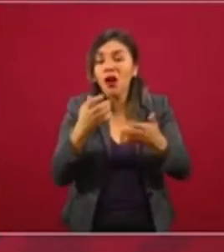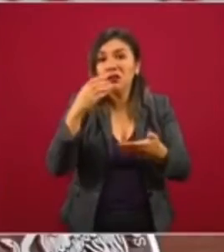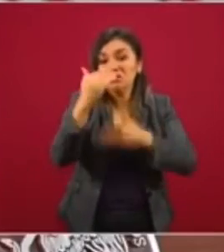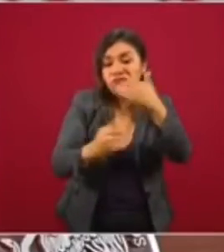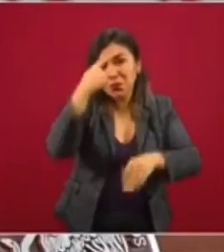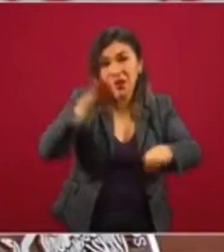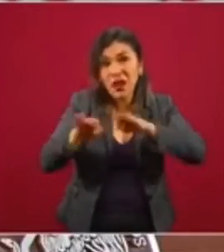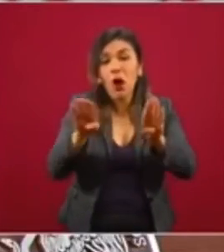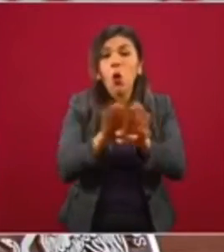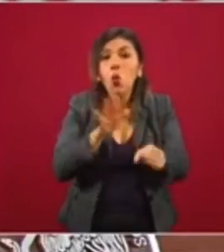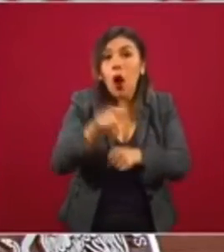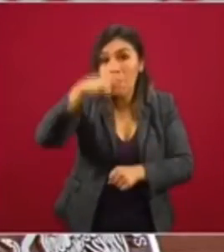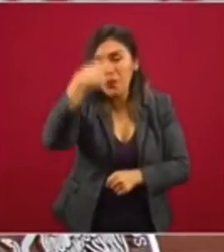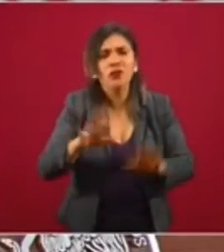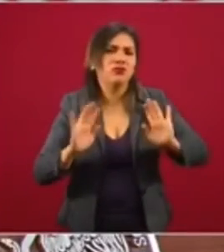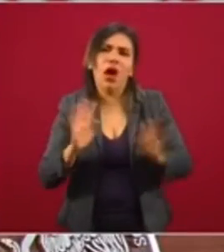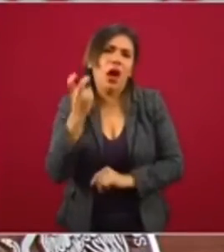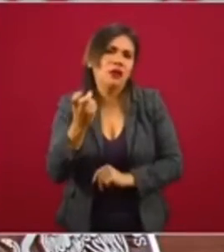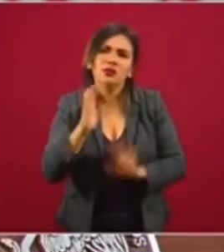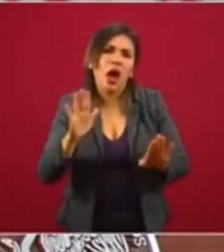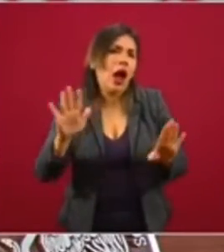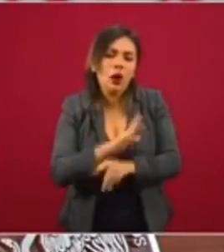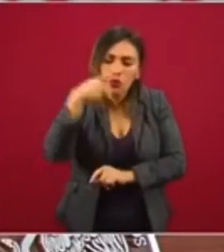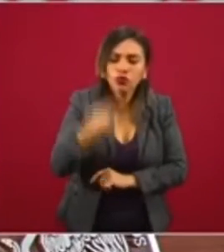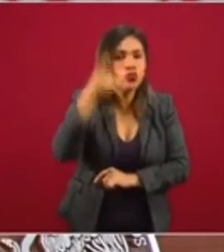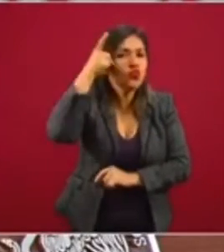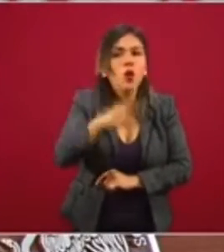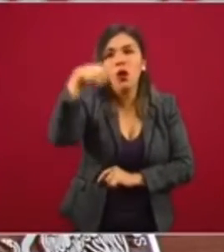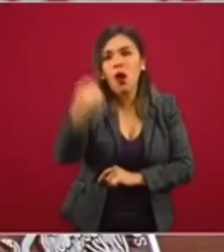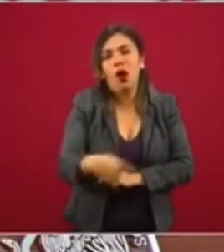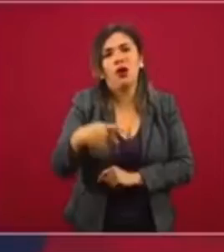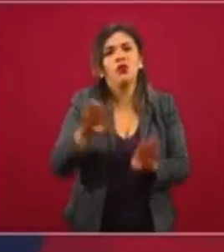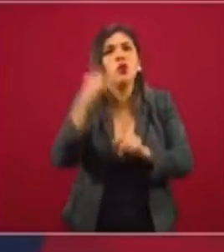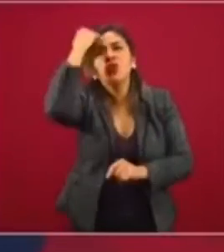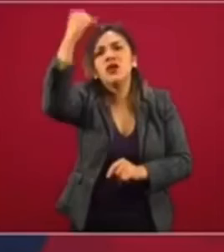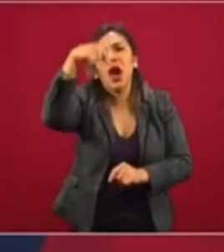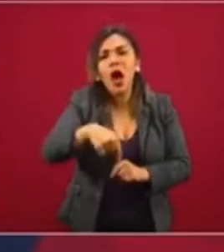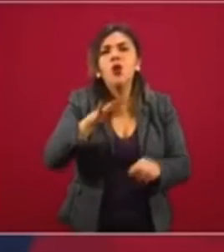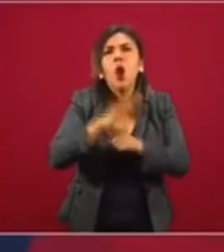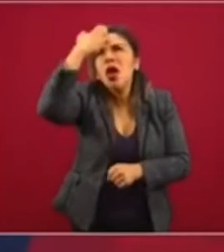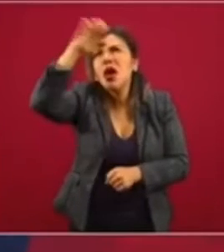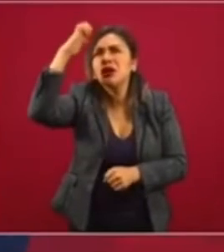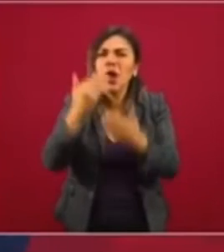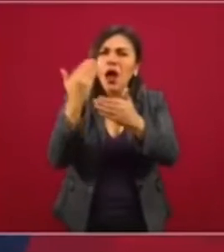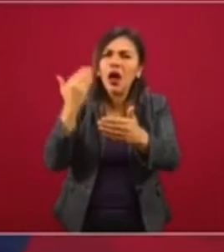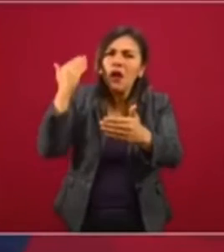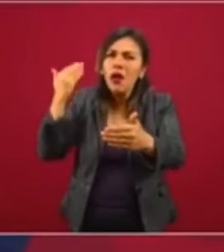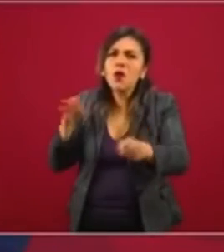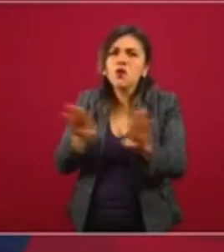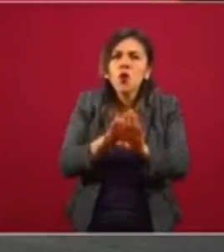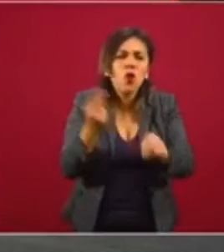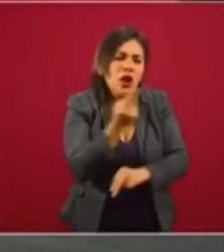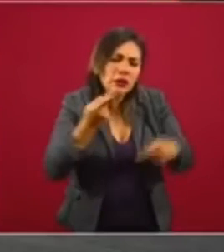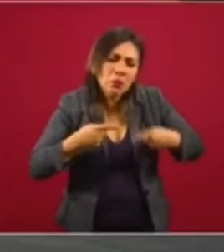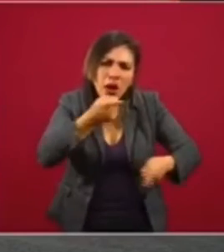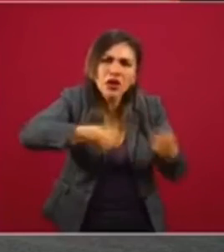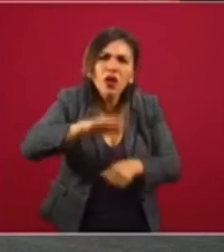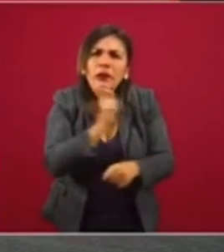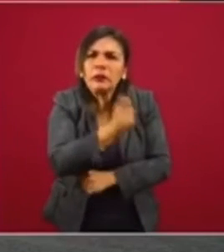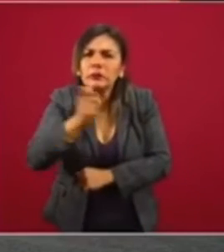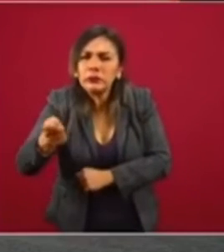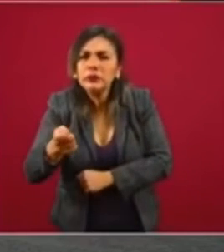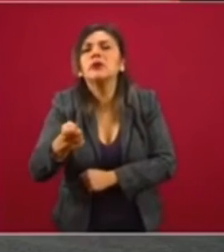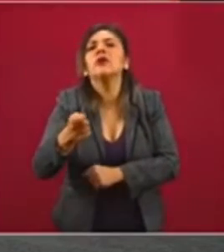tenía que aplicar en México. Ahora ya no, ahora es propio. Es un modelo surgido de nuestra experiencia, de las necesidades de nuestro pueblo,